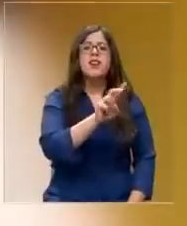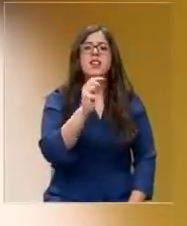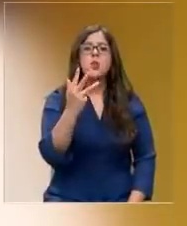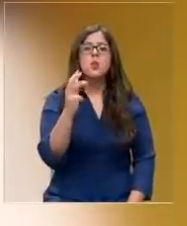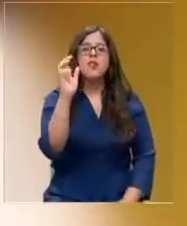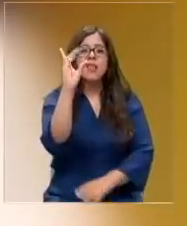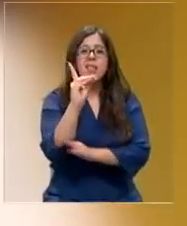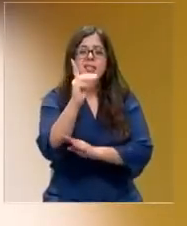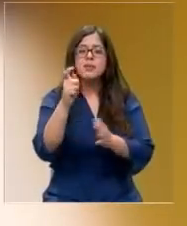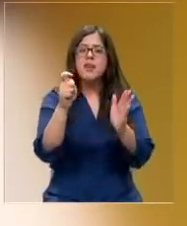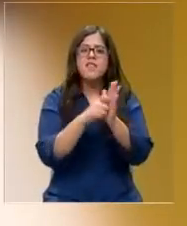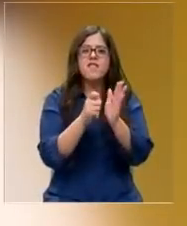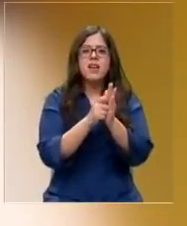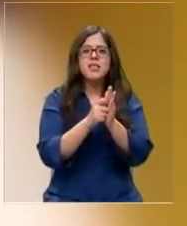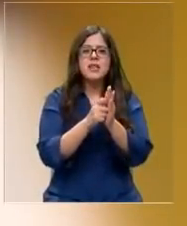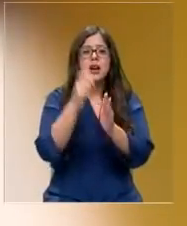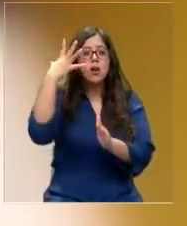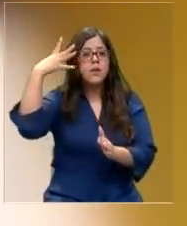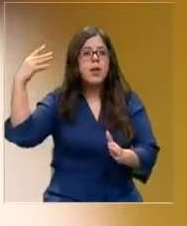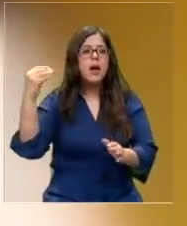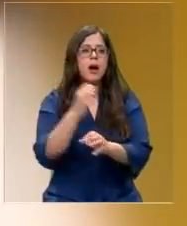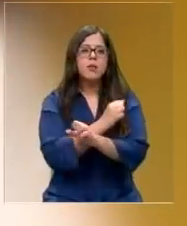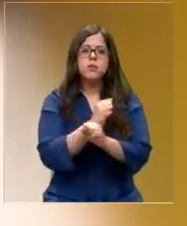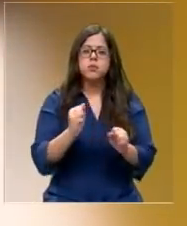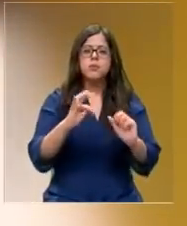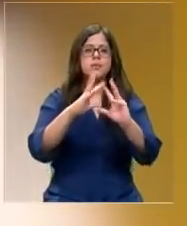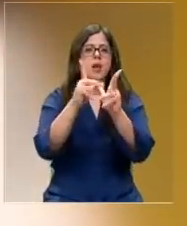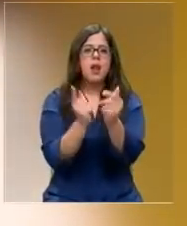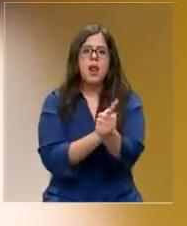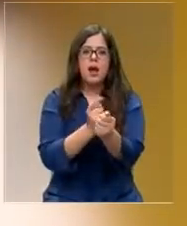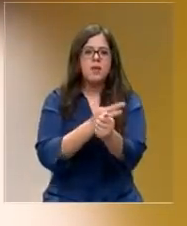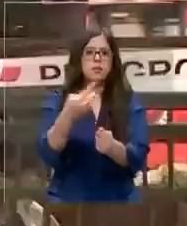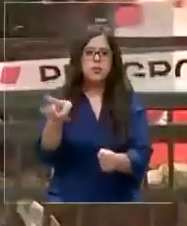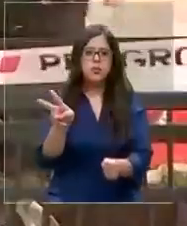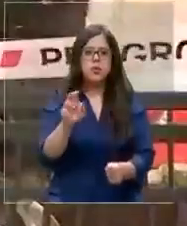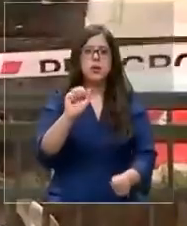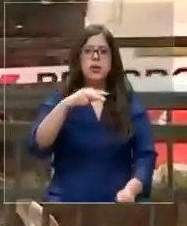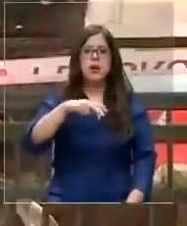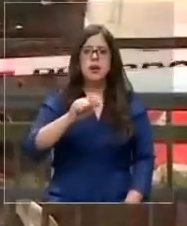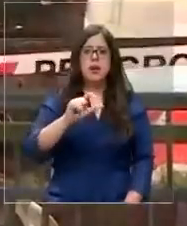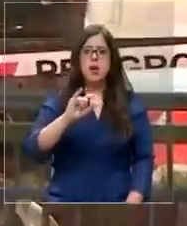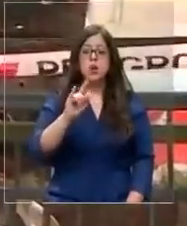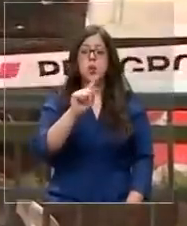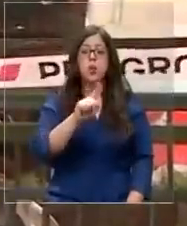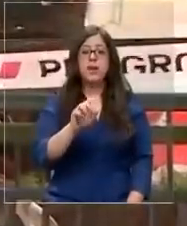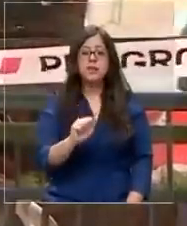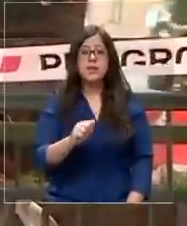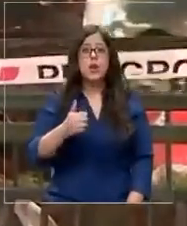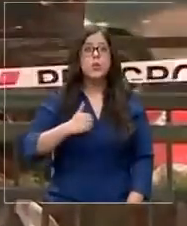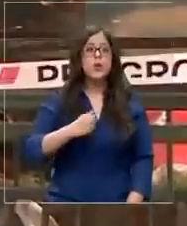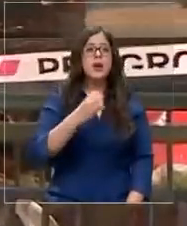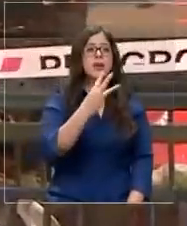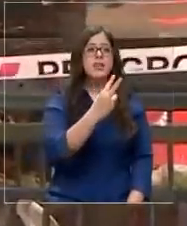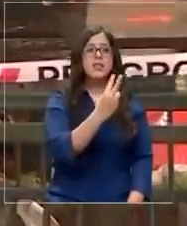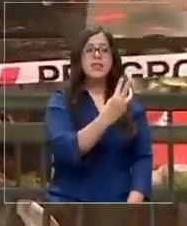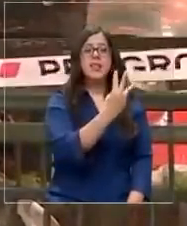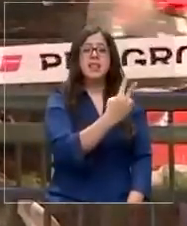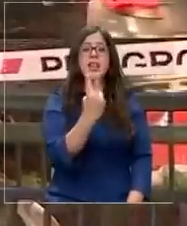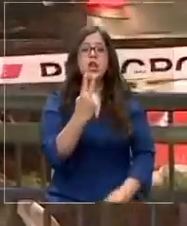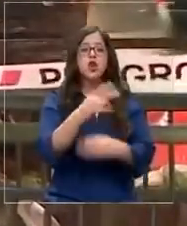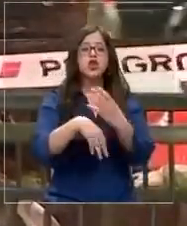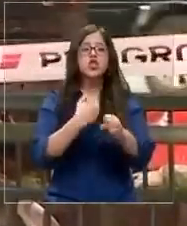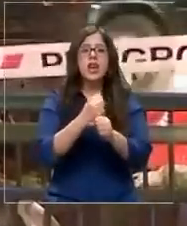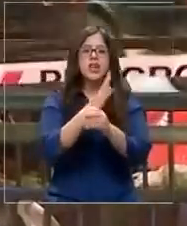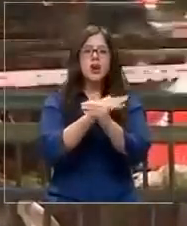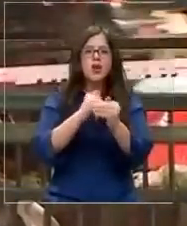diciembre, una fecha que será imposible de olvidar para esta familia. Ana Luisa Guzmán Contreras cumplía 32 años esa